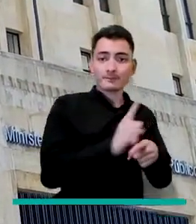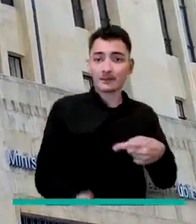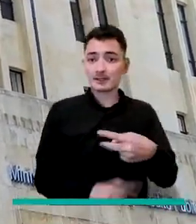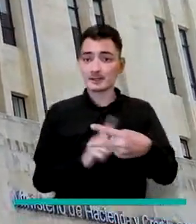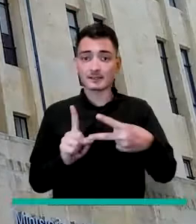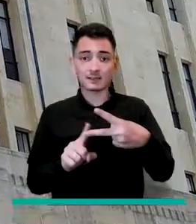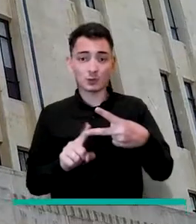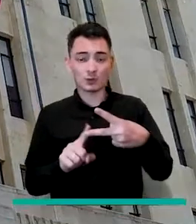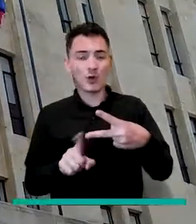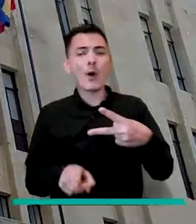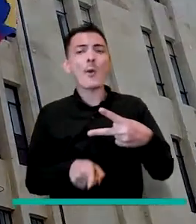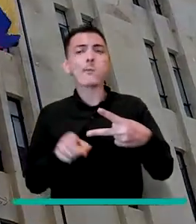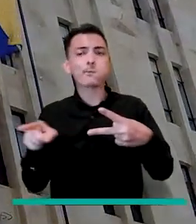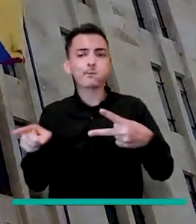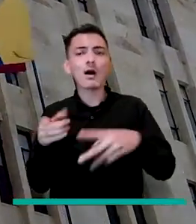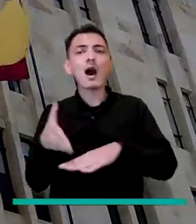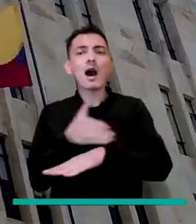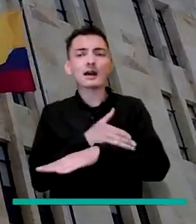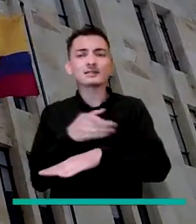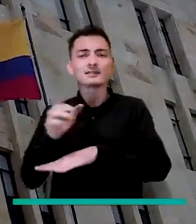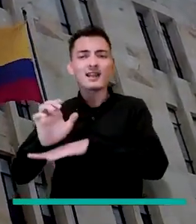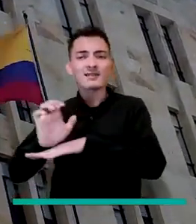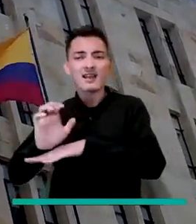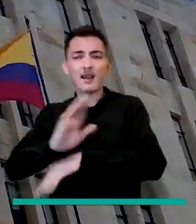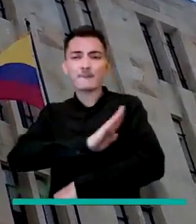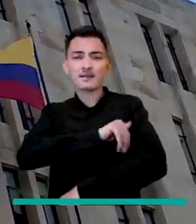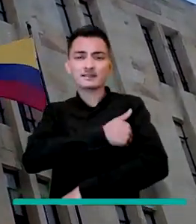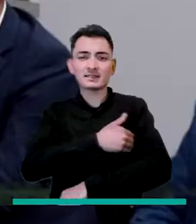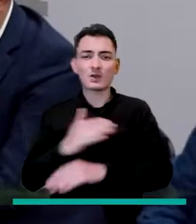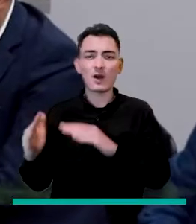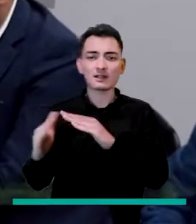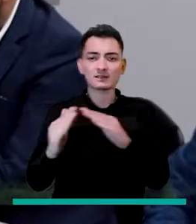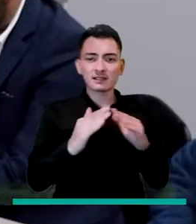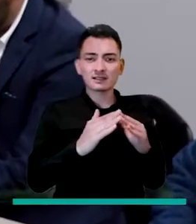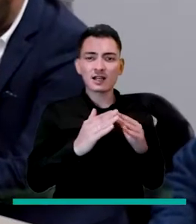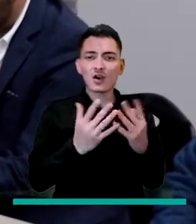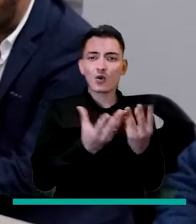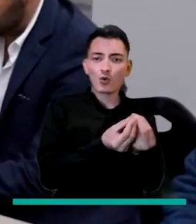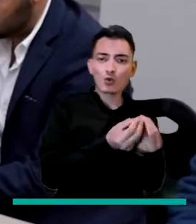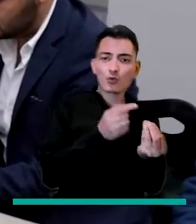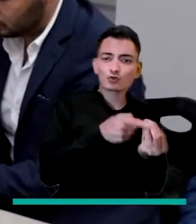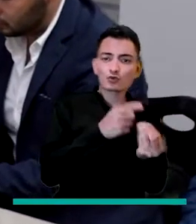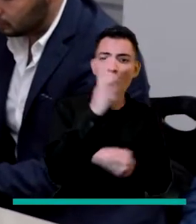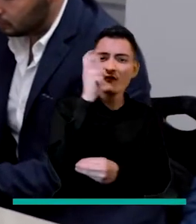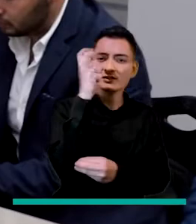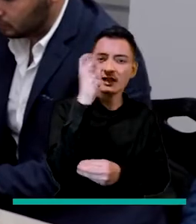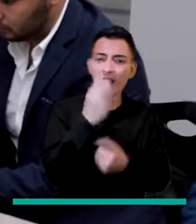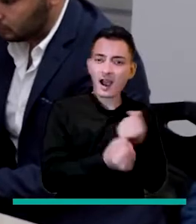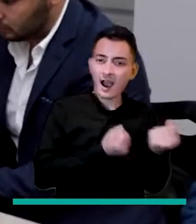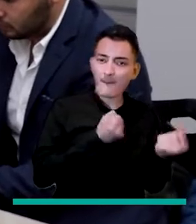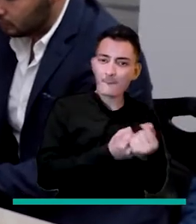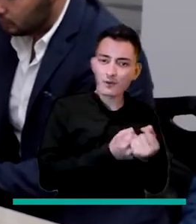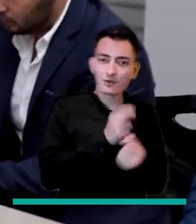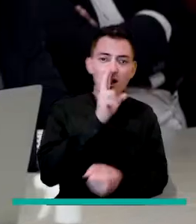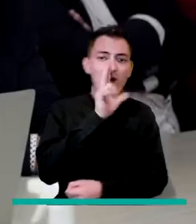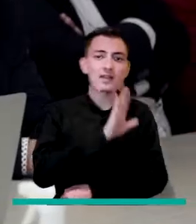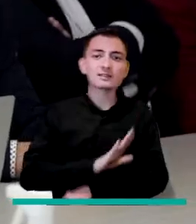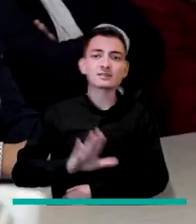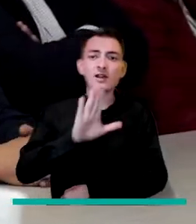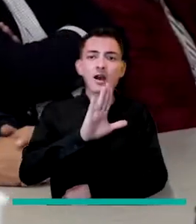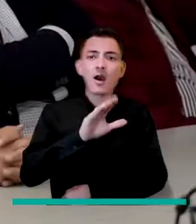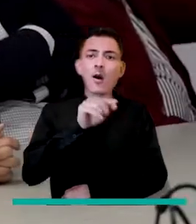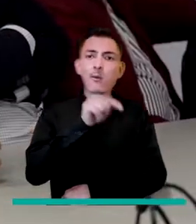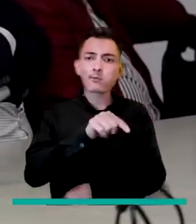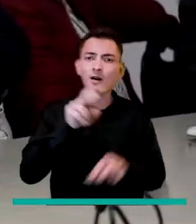fallo. Lo segundo es que estuvieron allí las entidades Ministerio de Hacienda a través de Dirección de Apoyo Fiscal y Planeación Nacional